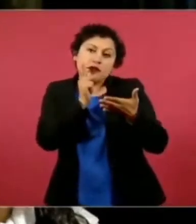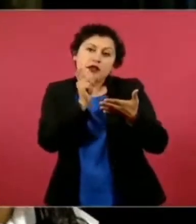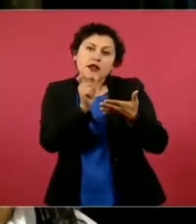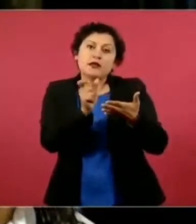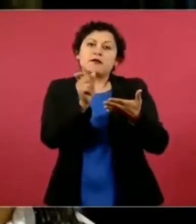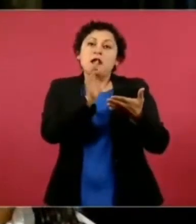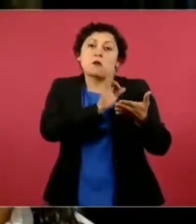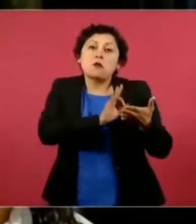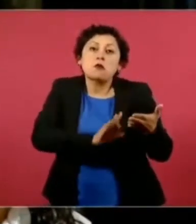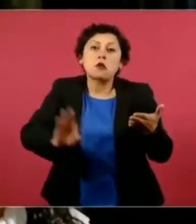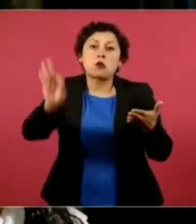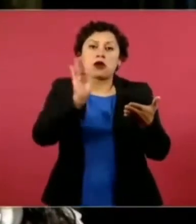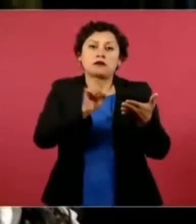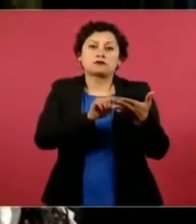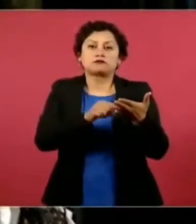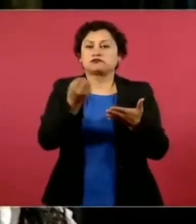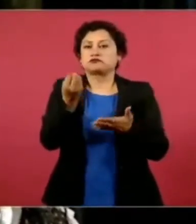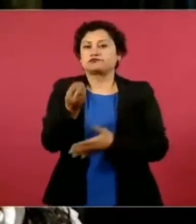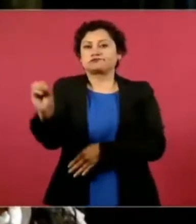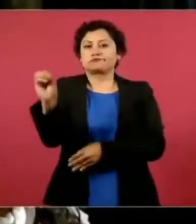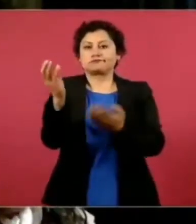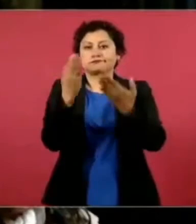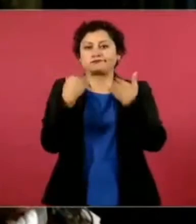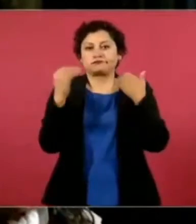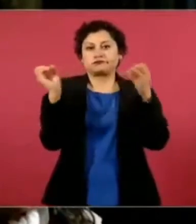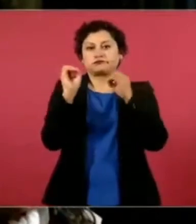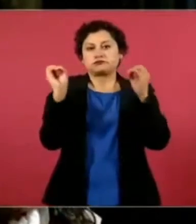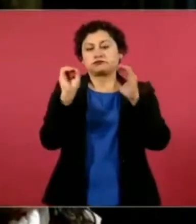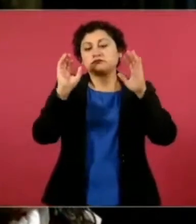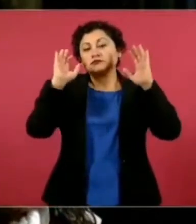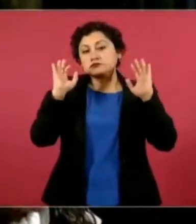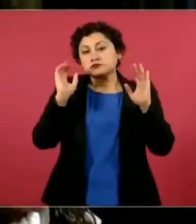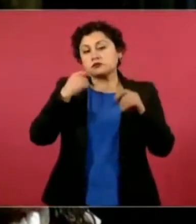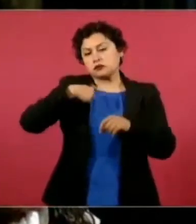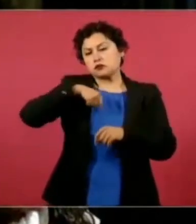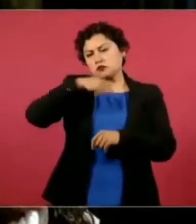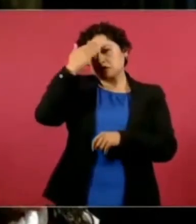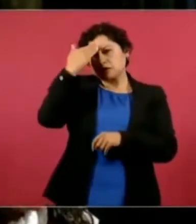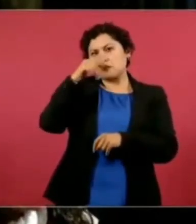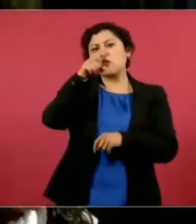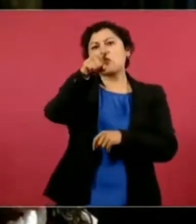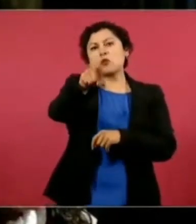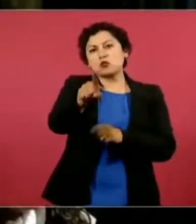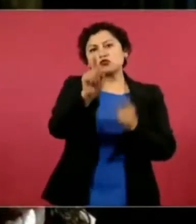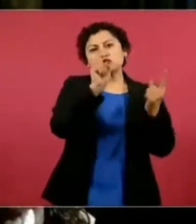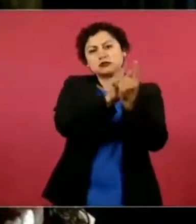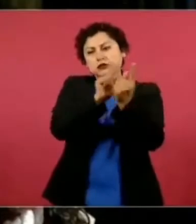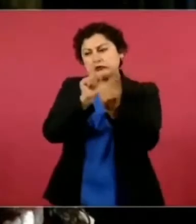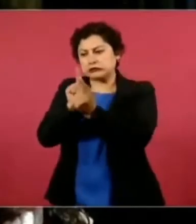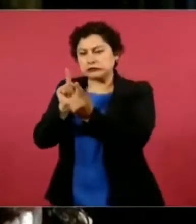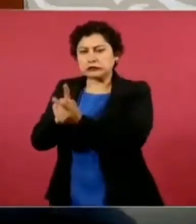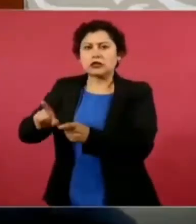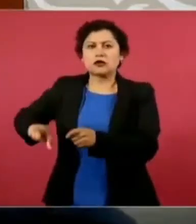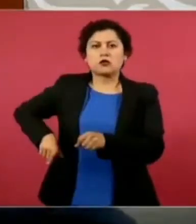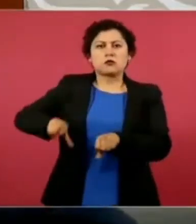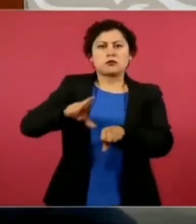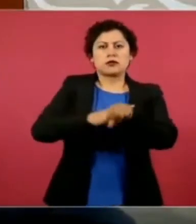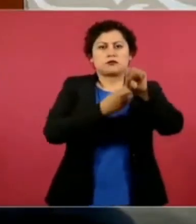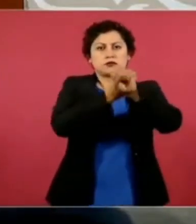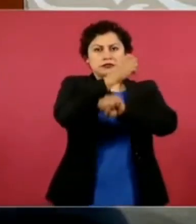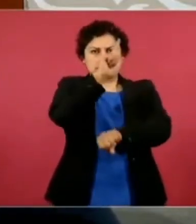tiene mucha influencia con los gobiernos estatales y tal vez antes de que se vaya que les dé un exhorto, tal vez desde aquí diciendo